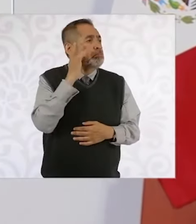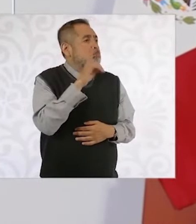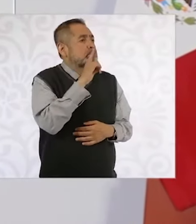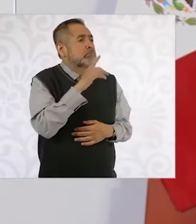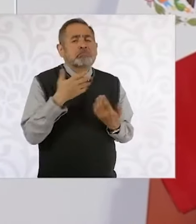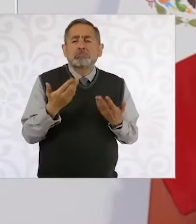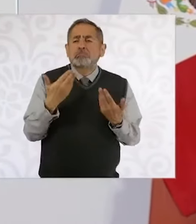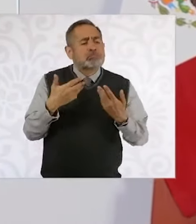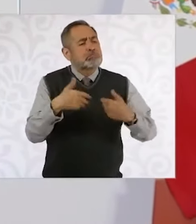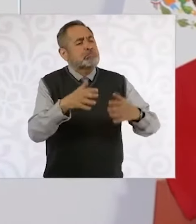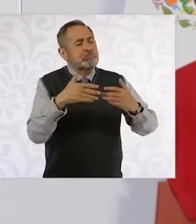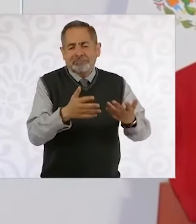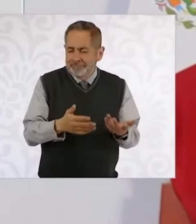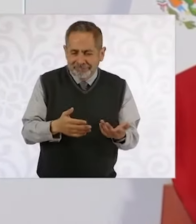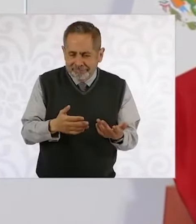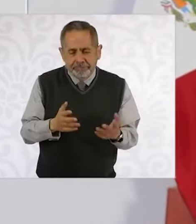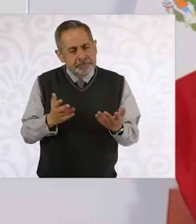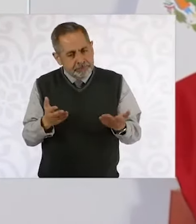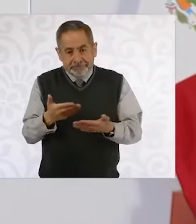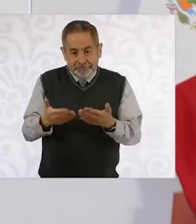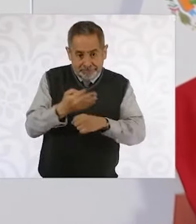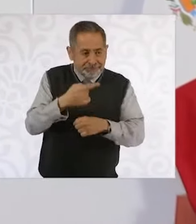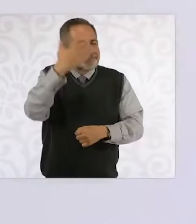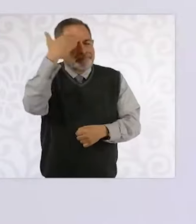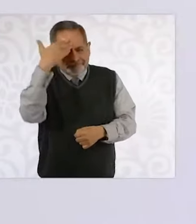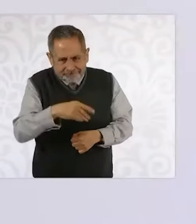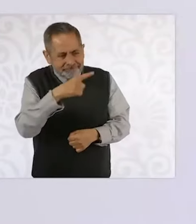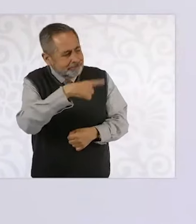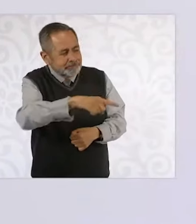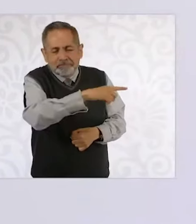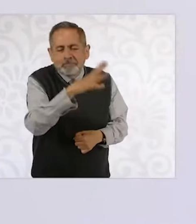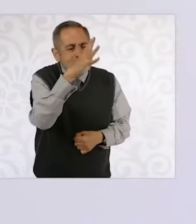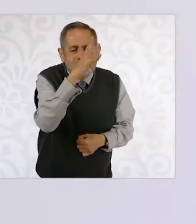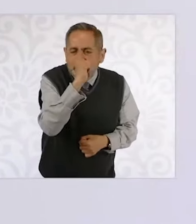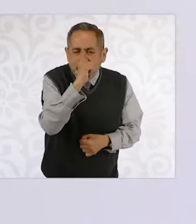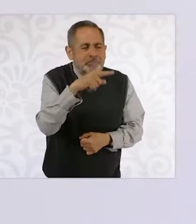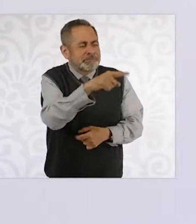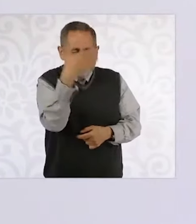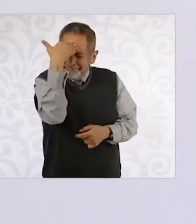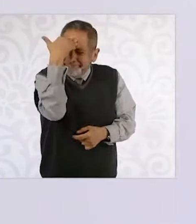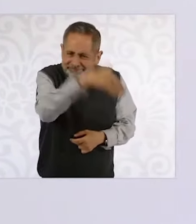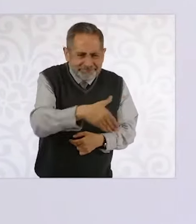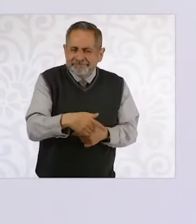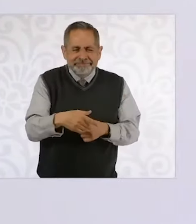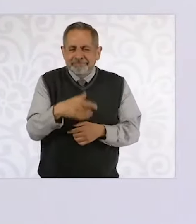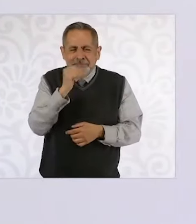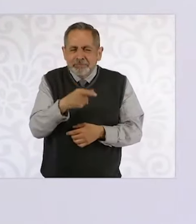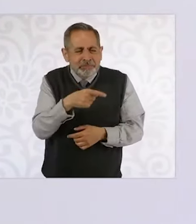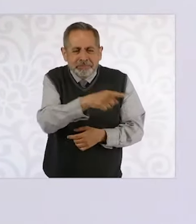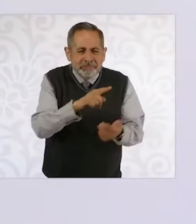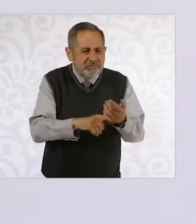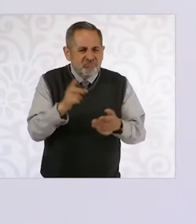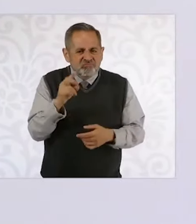que lo que están haciendo es inconstitucional. Ellos lo saben, son